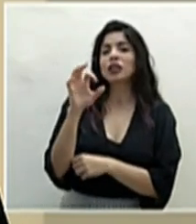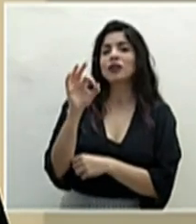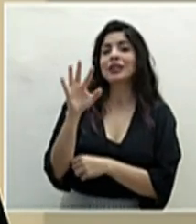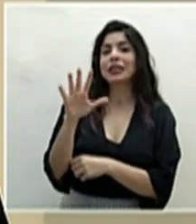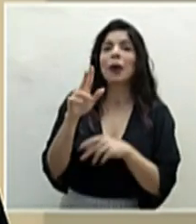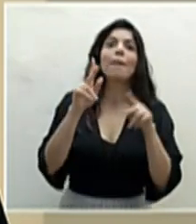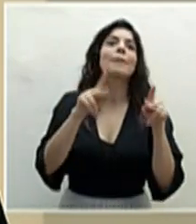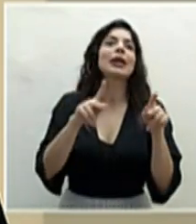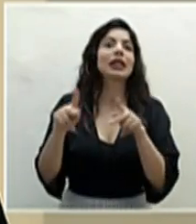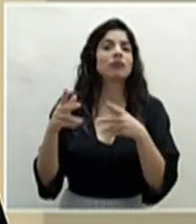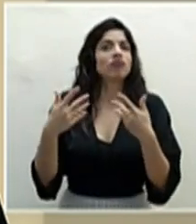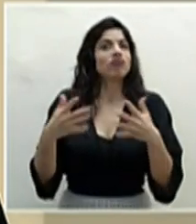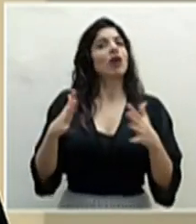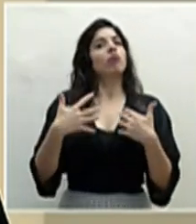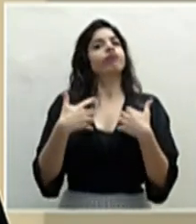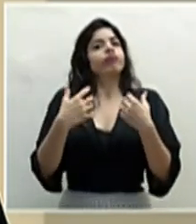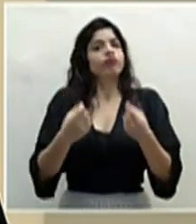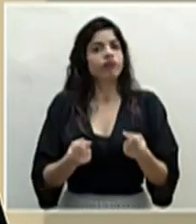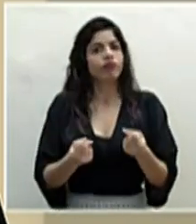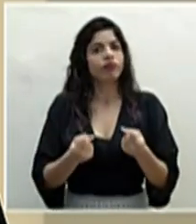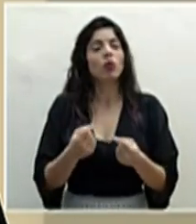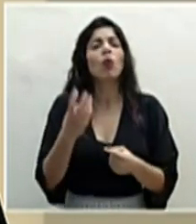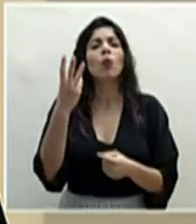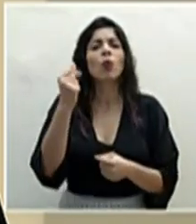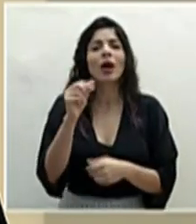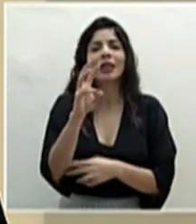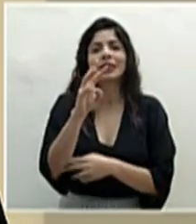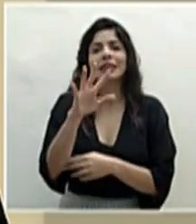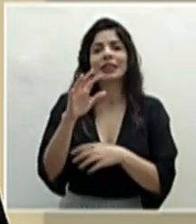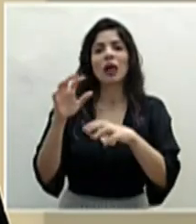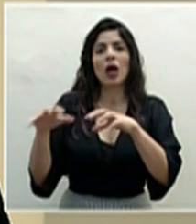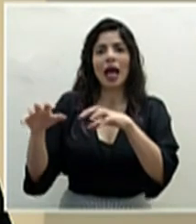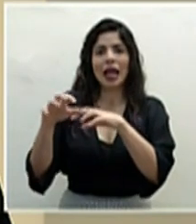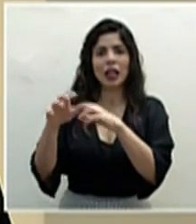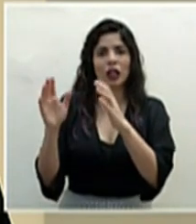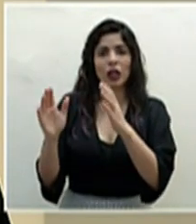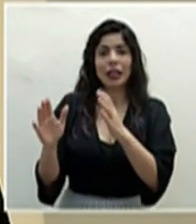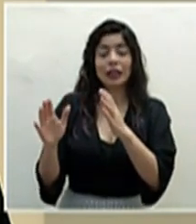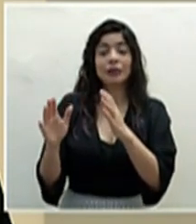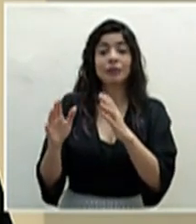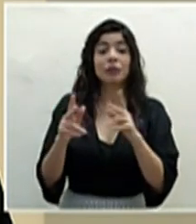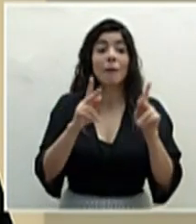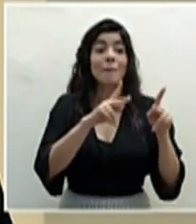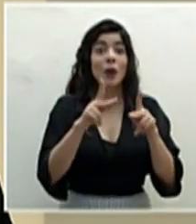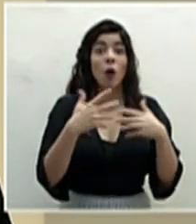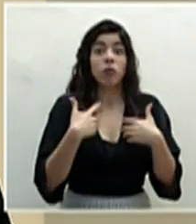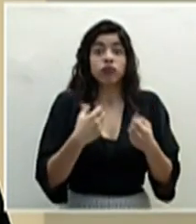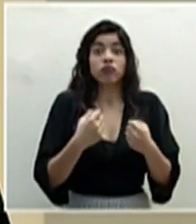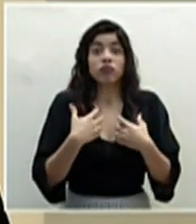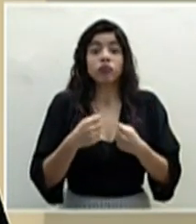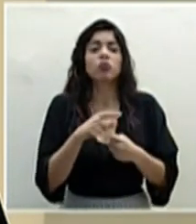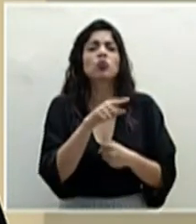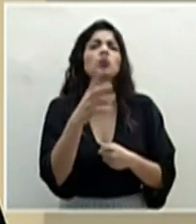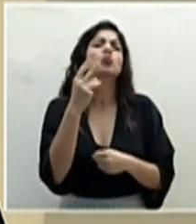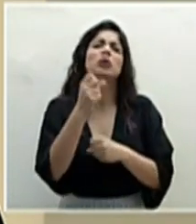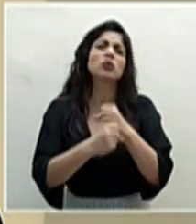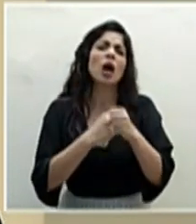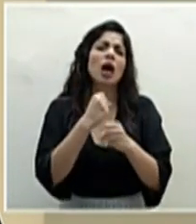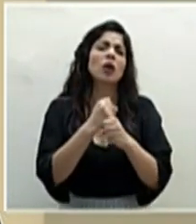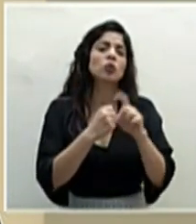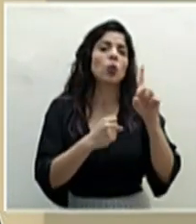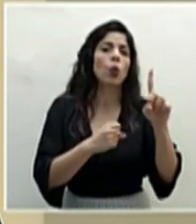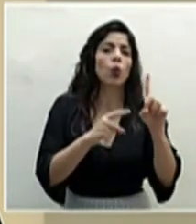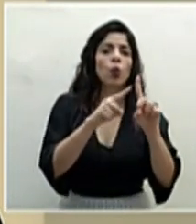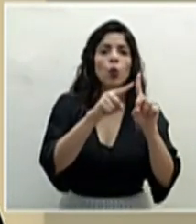personas recuperadas en 65 cantones del país. Los casos recuperados tienen un rango de edad de 1